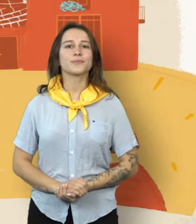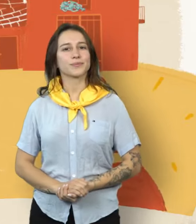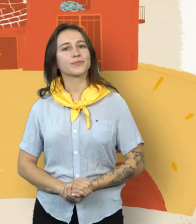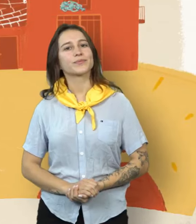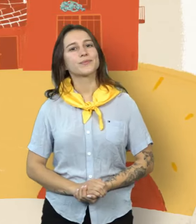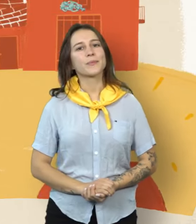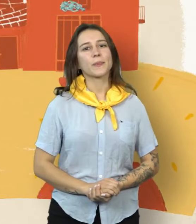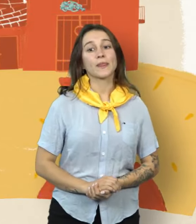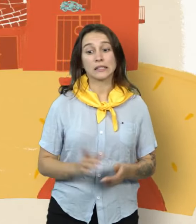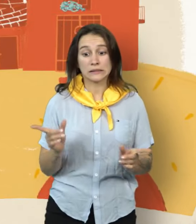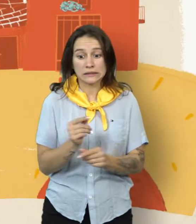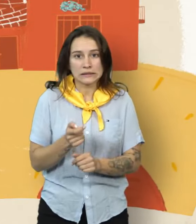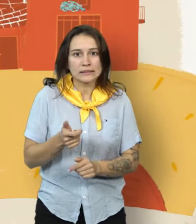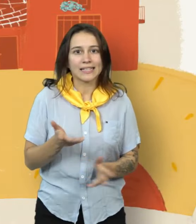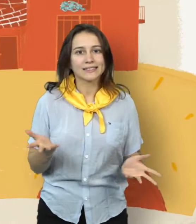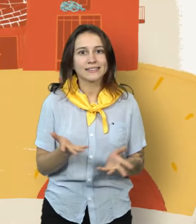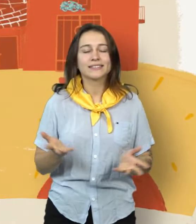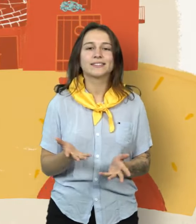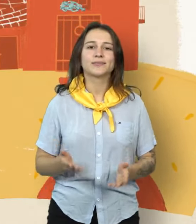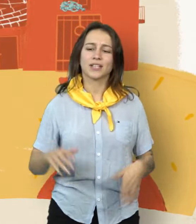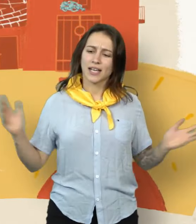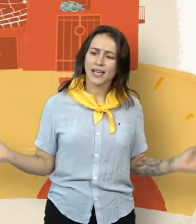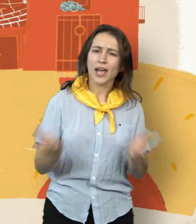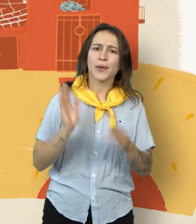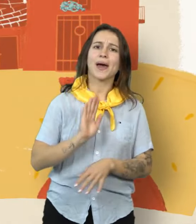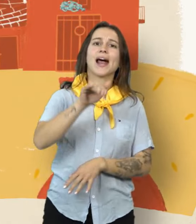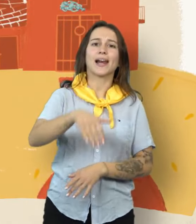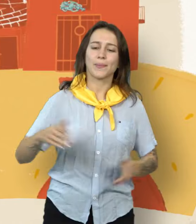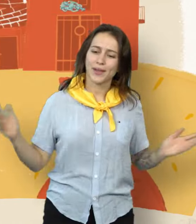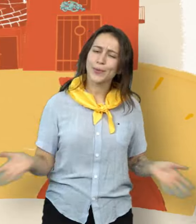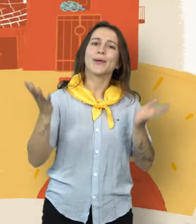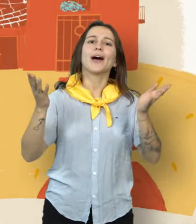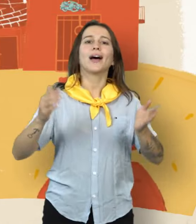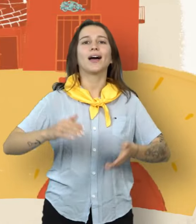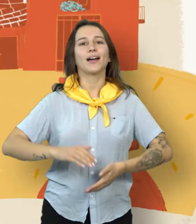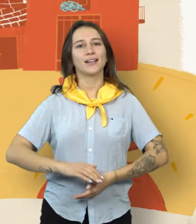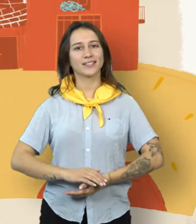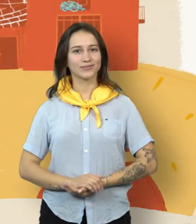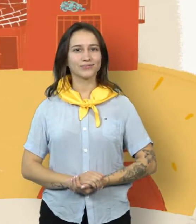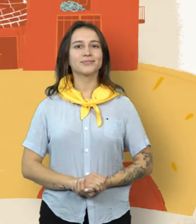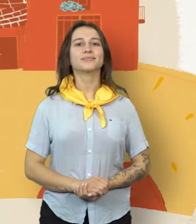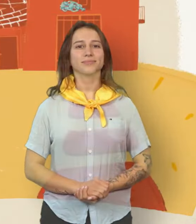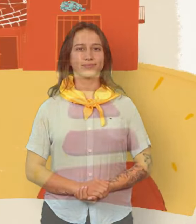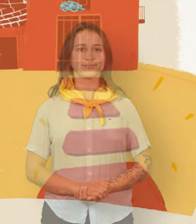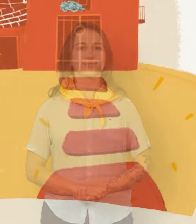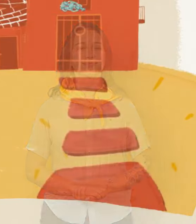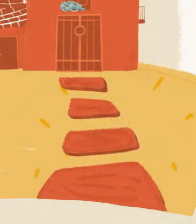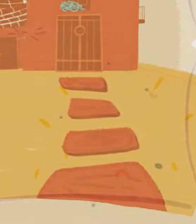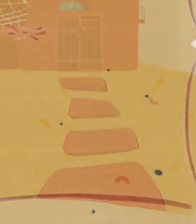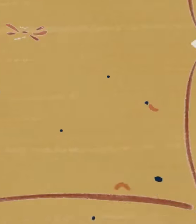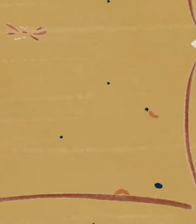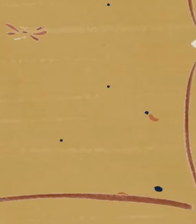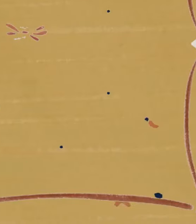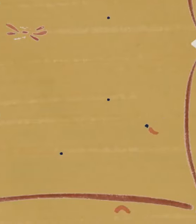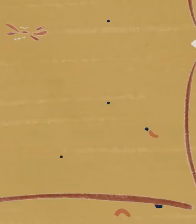¡Ay, que se acaba! ¡Y que viva la rampa! ¡Viva! ¡Viva! ¡Viva!